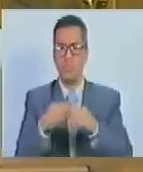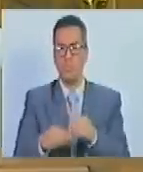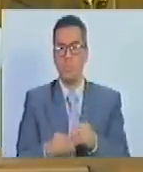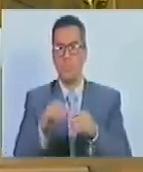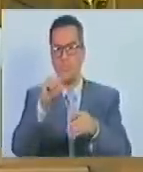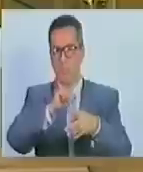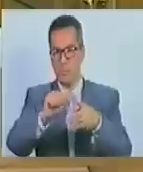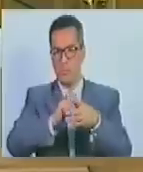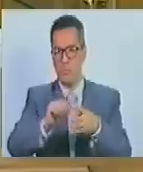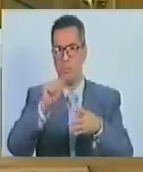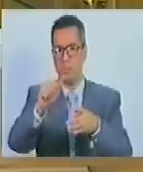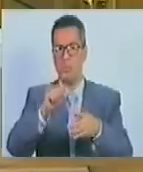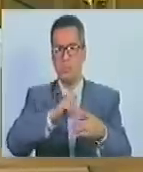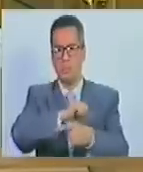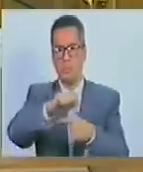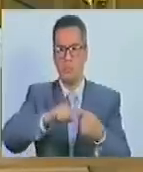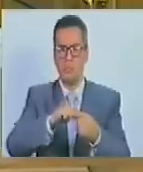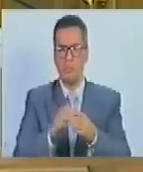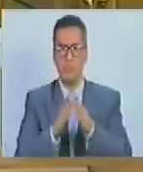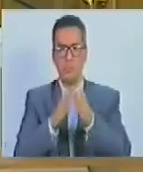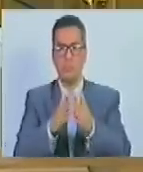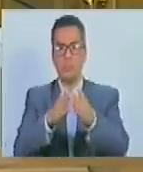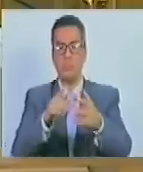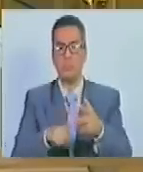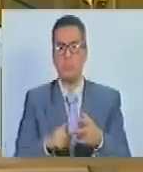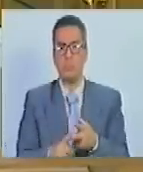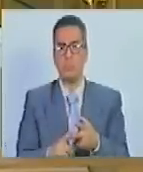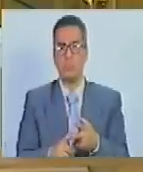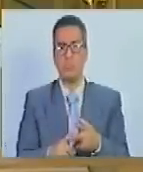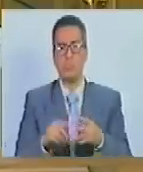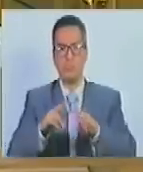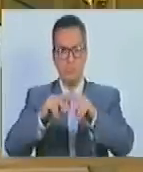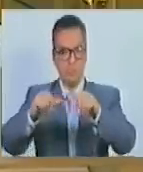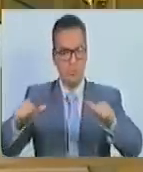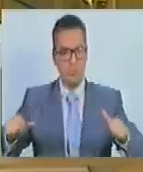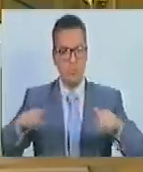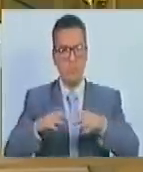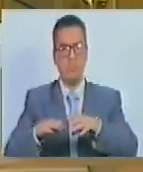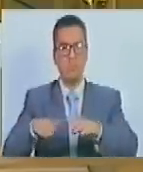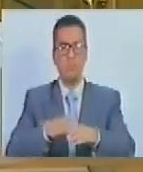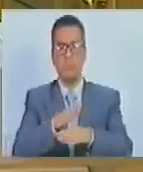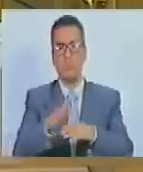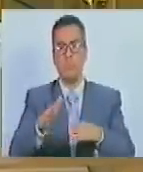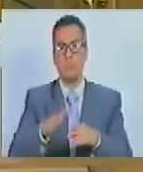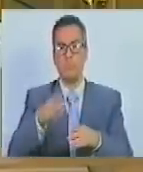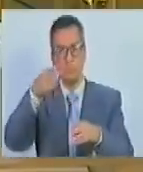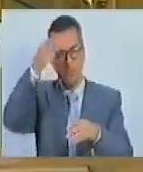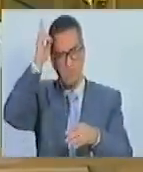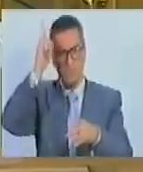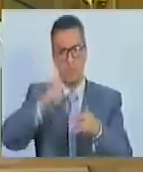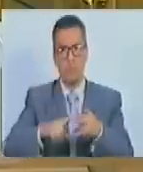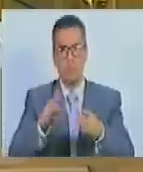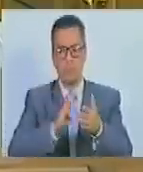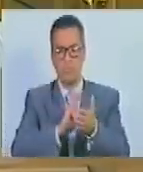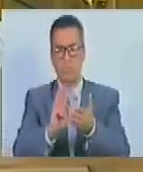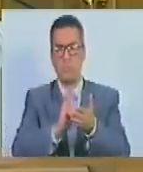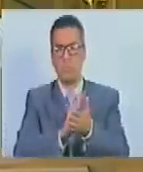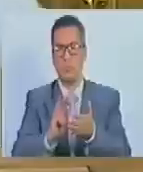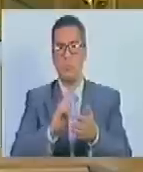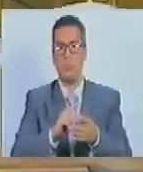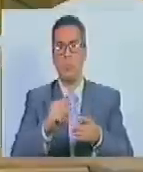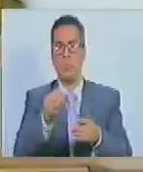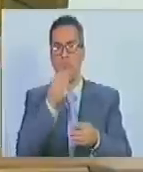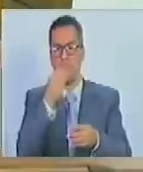A. Comité de Ambiente y Demarcación de Tierra en los Hábitats Indígenas. B. Comité de